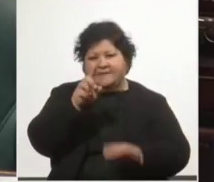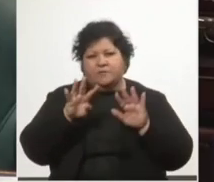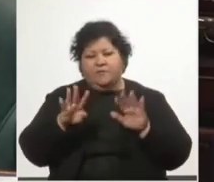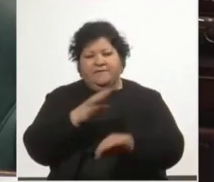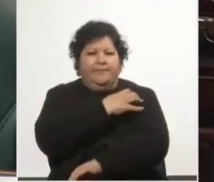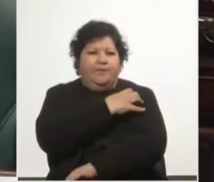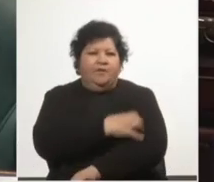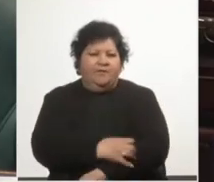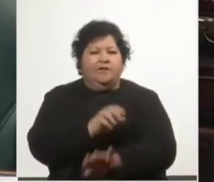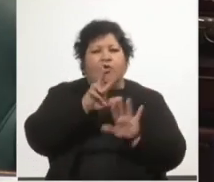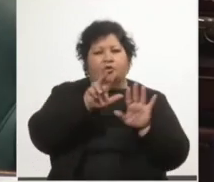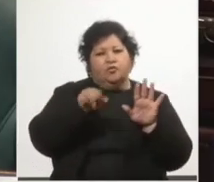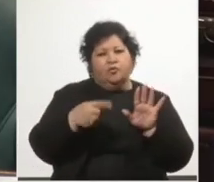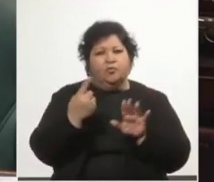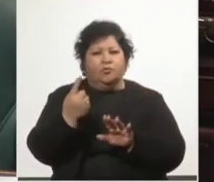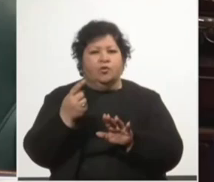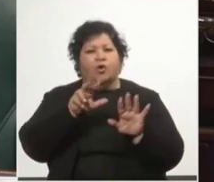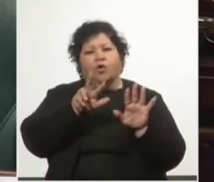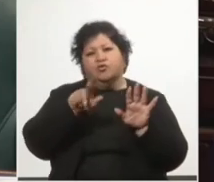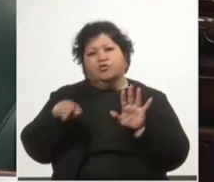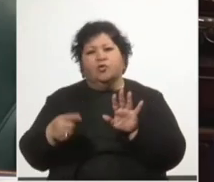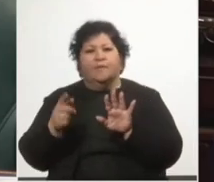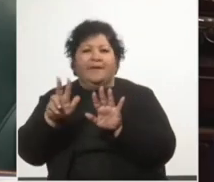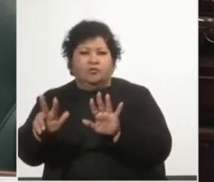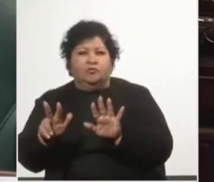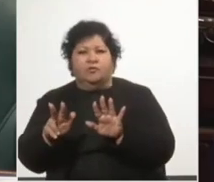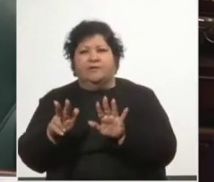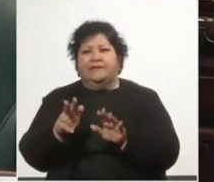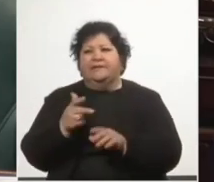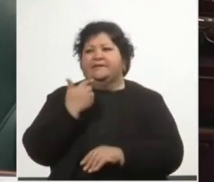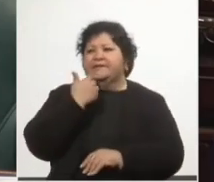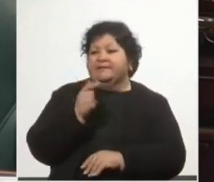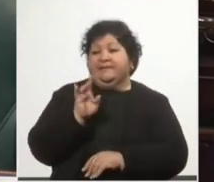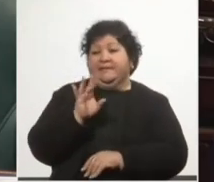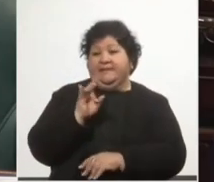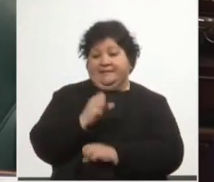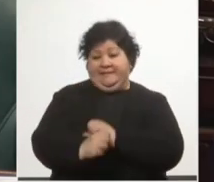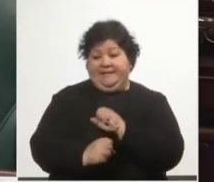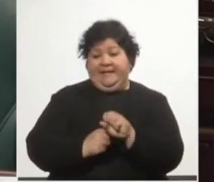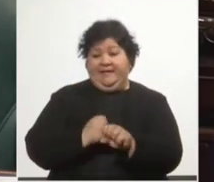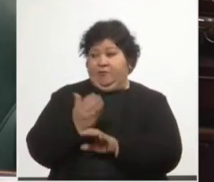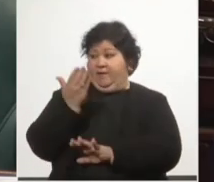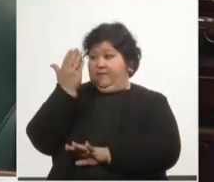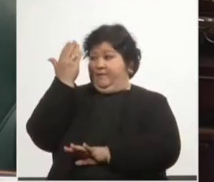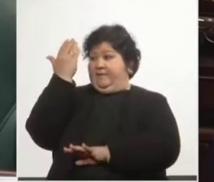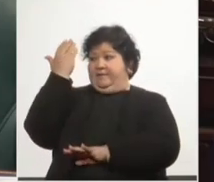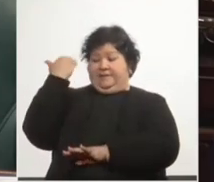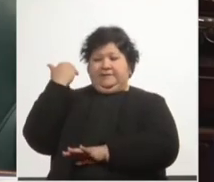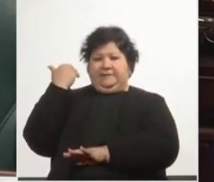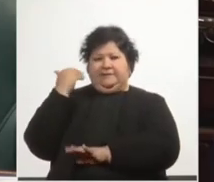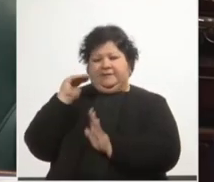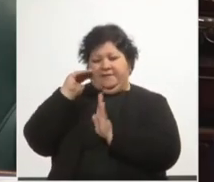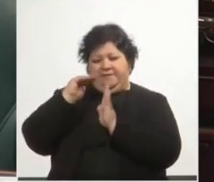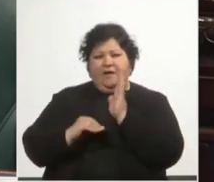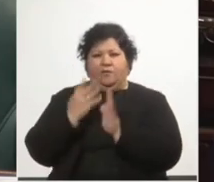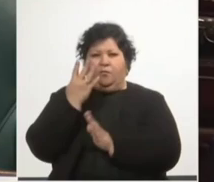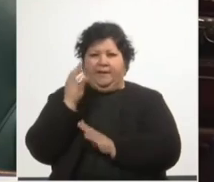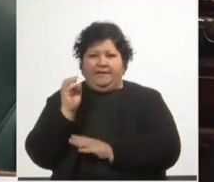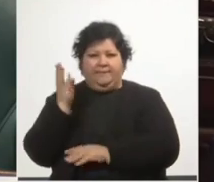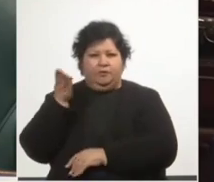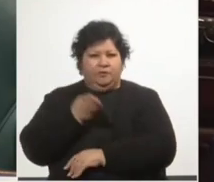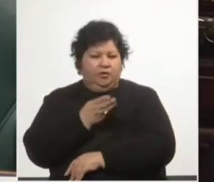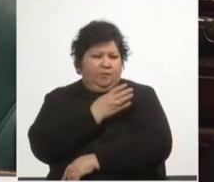de 8.1 a 8.8 y se soslaya que en los 15 años anteriores se bajó de casi el 40%